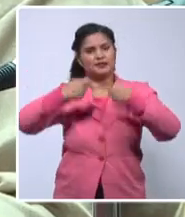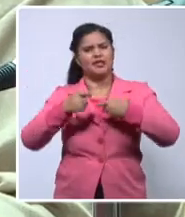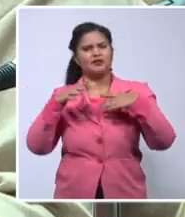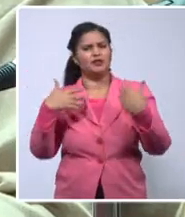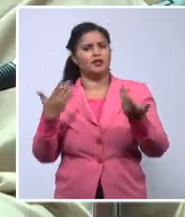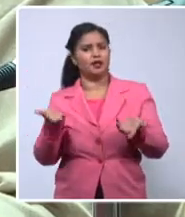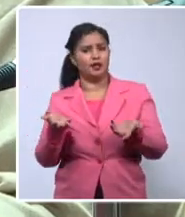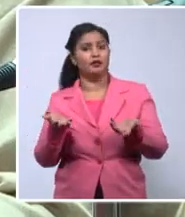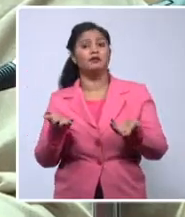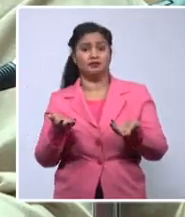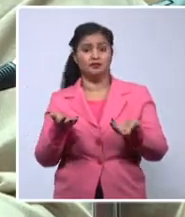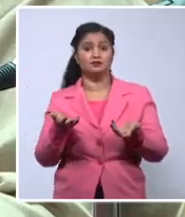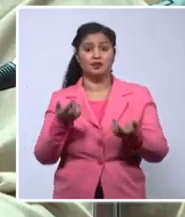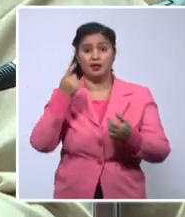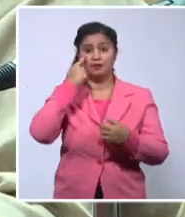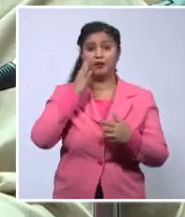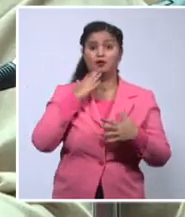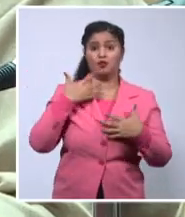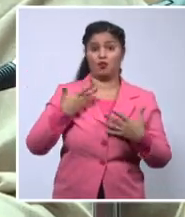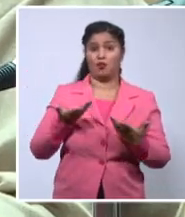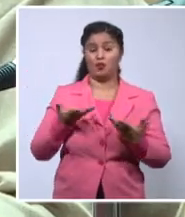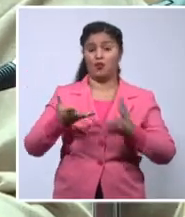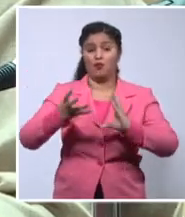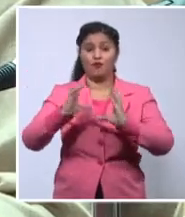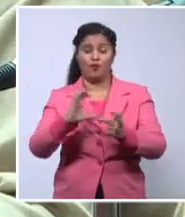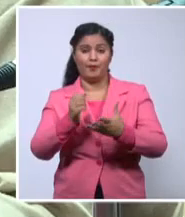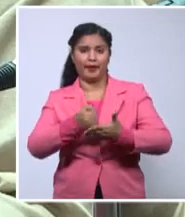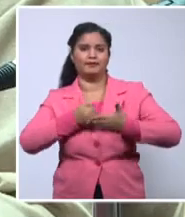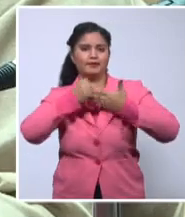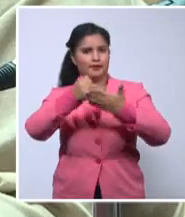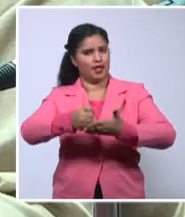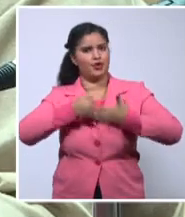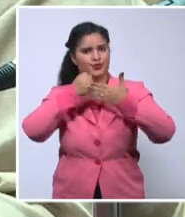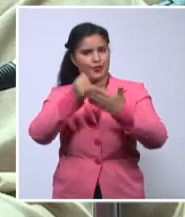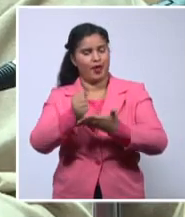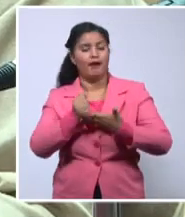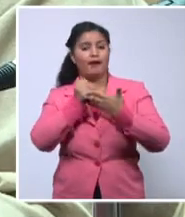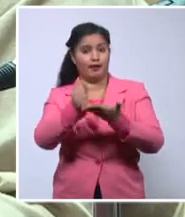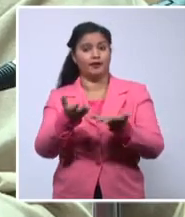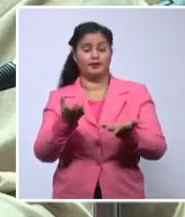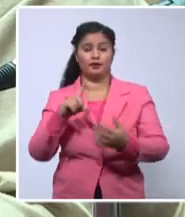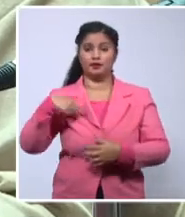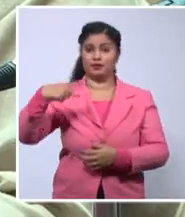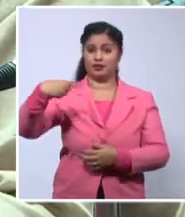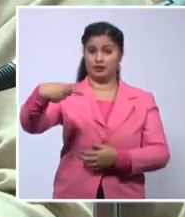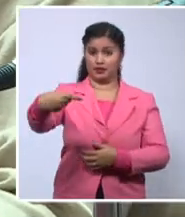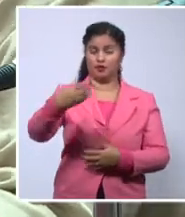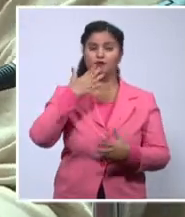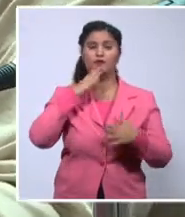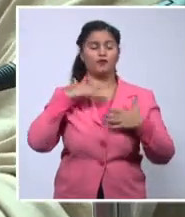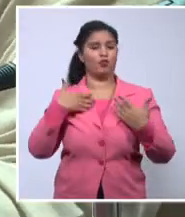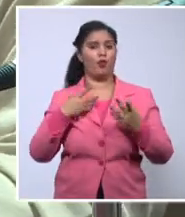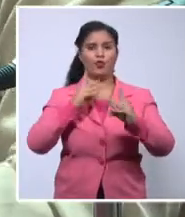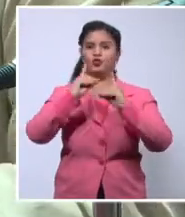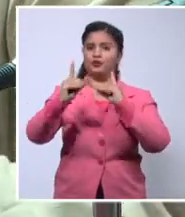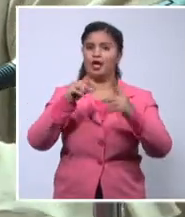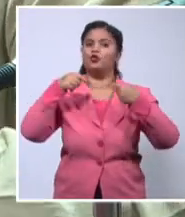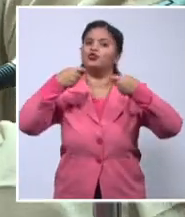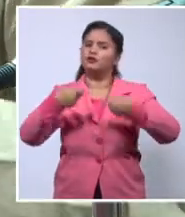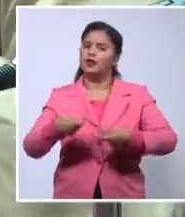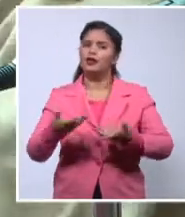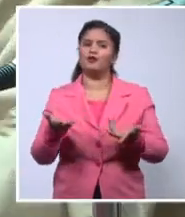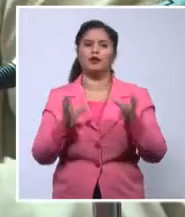de diseñar todos los días espacios de diálogo, todos los días espacios de diálogo que sean